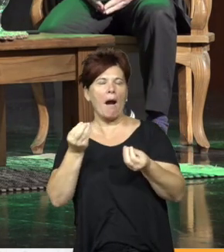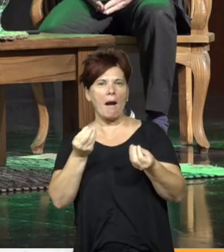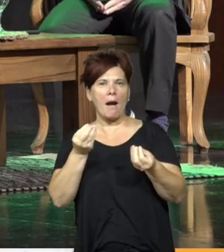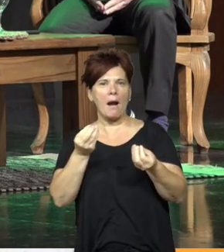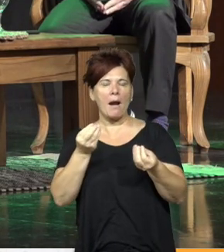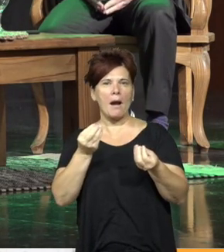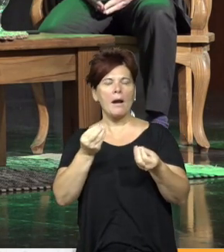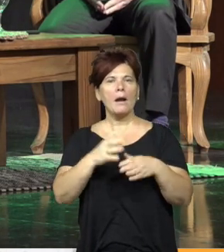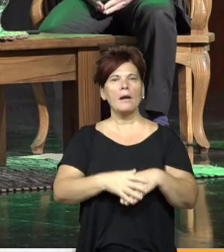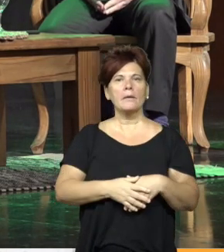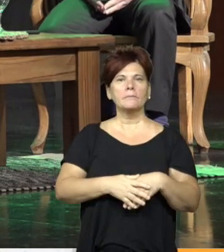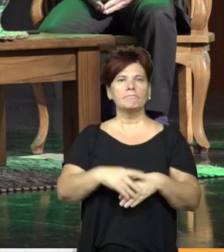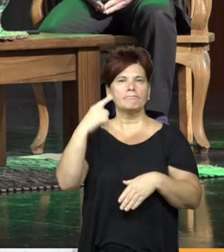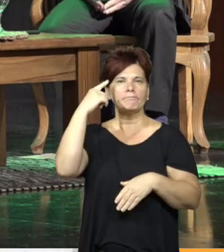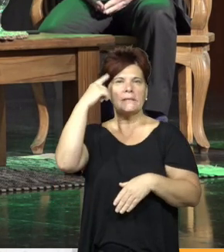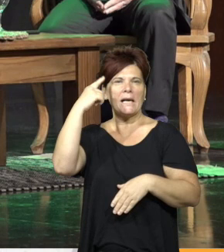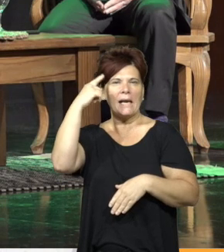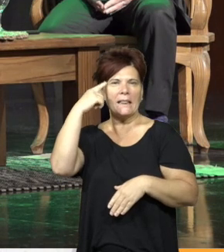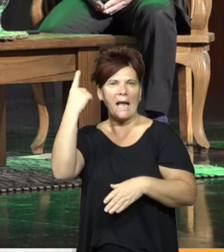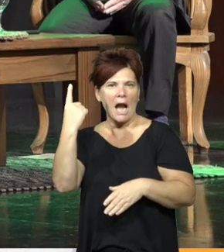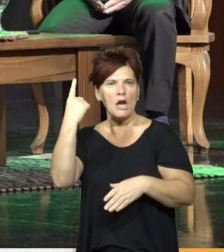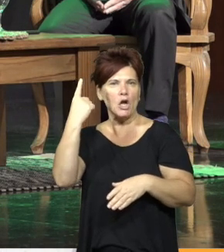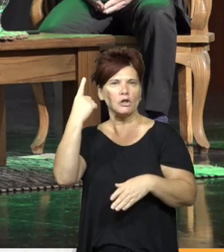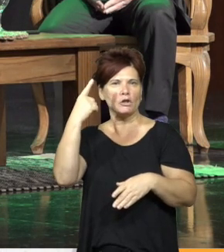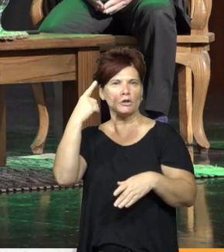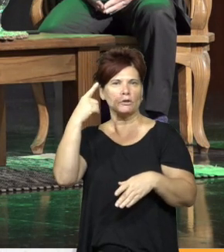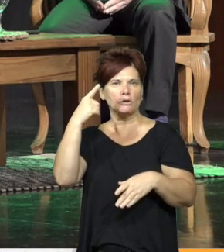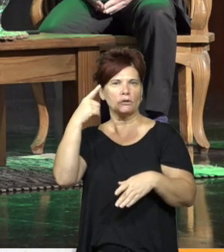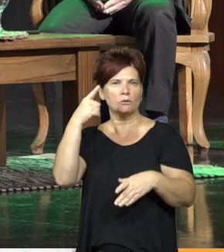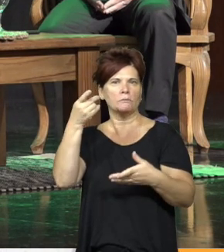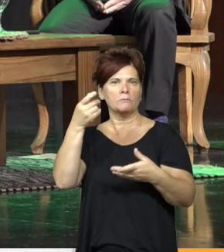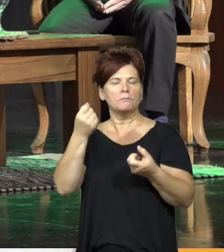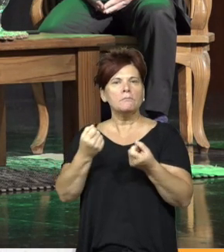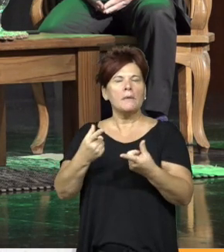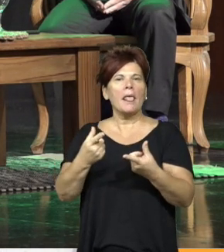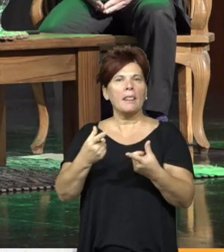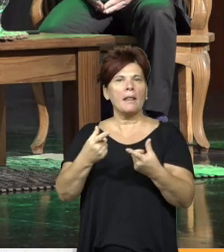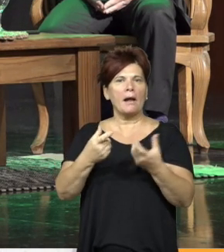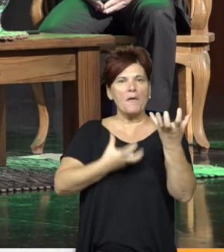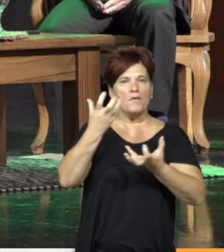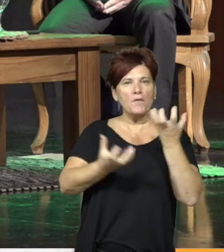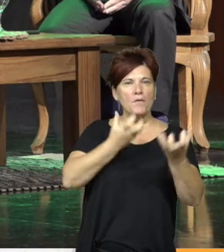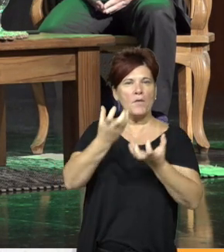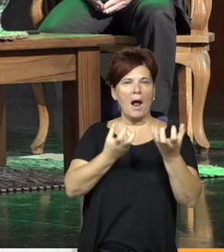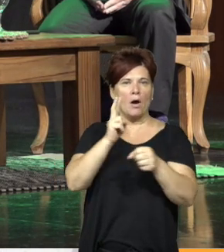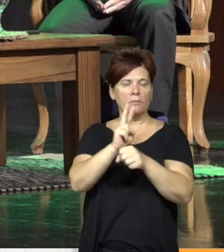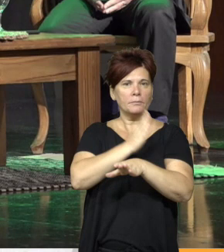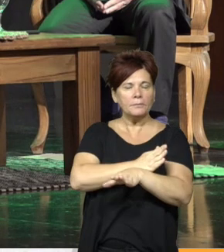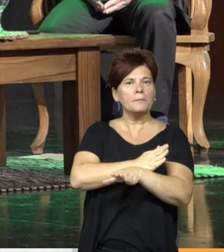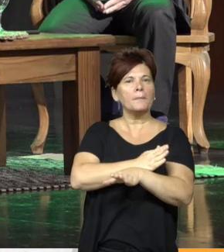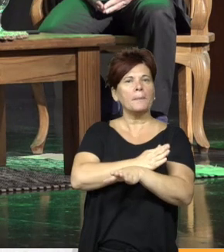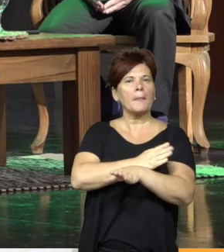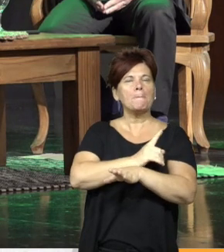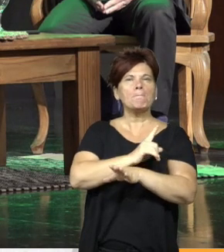criterios objetivos para evitar la transmisión del fuego no